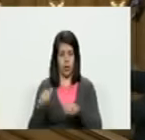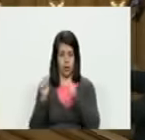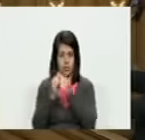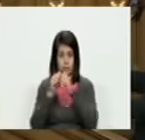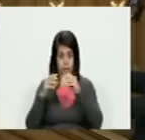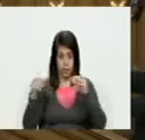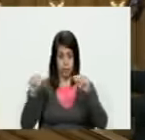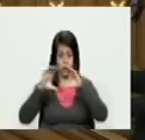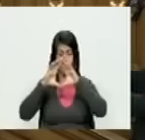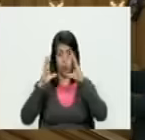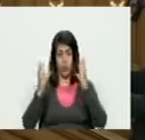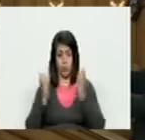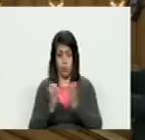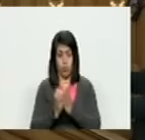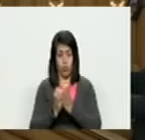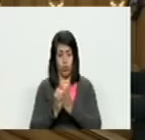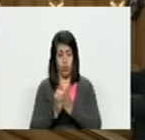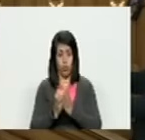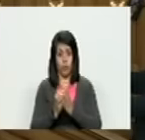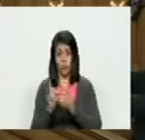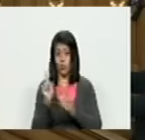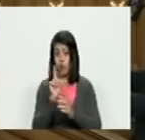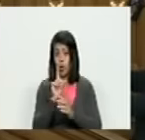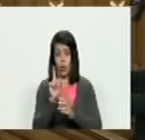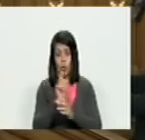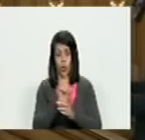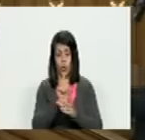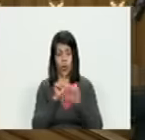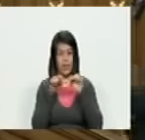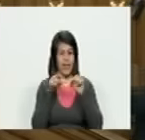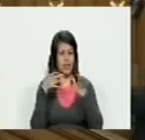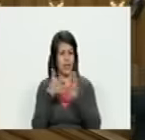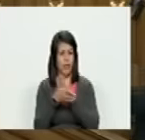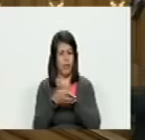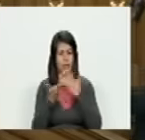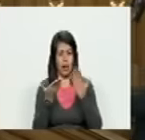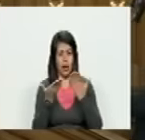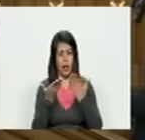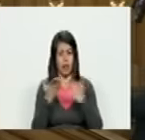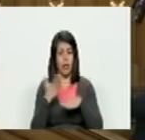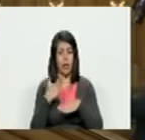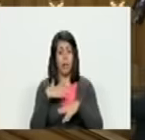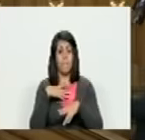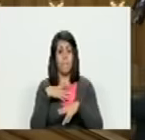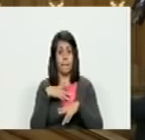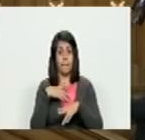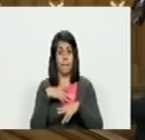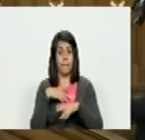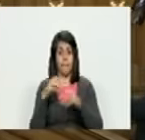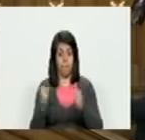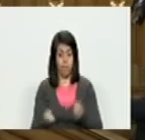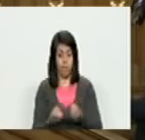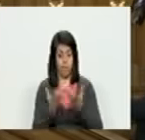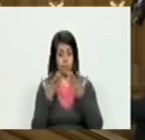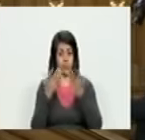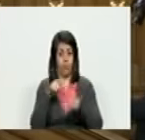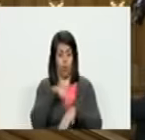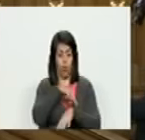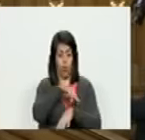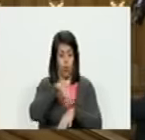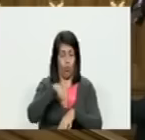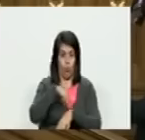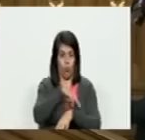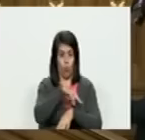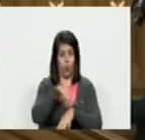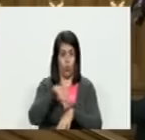o del mundo es ni más ni menos el producto de horas y horas